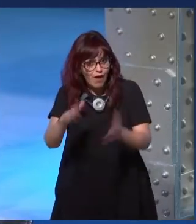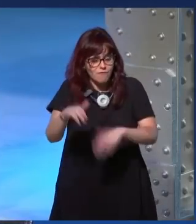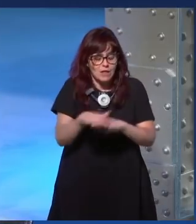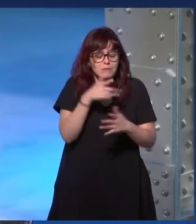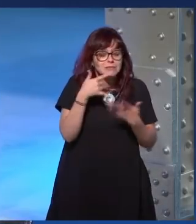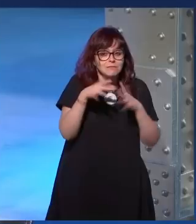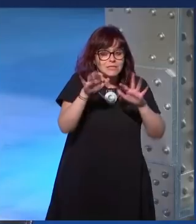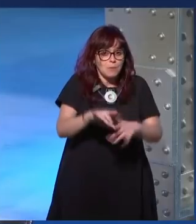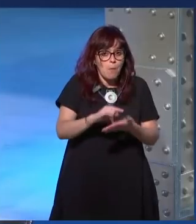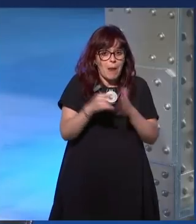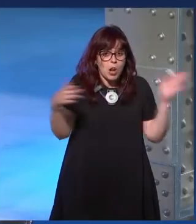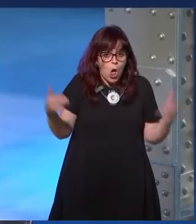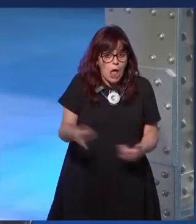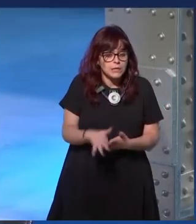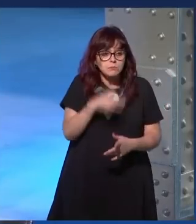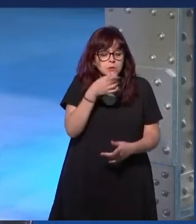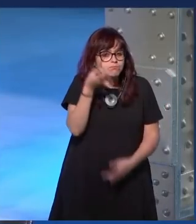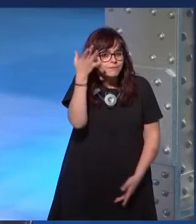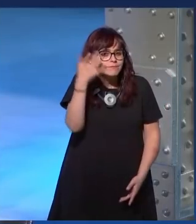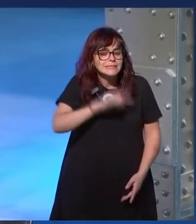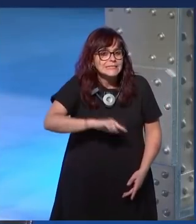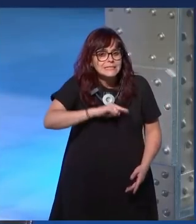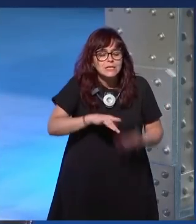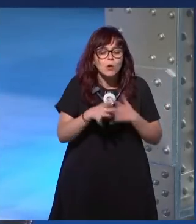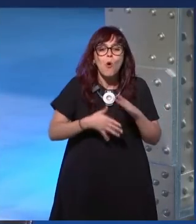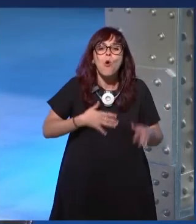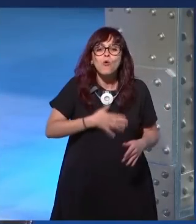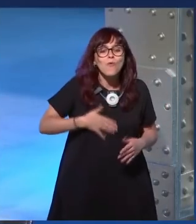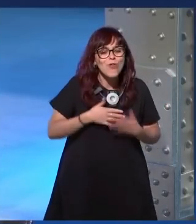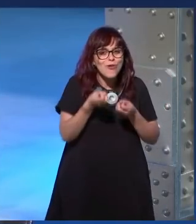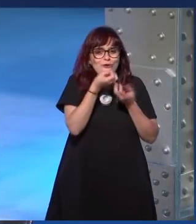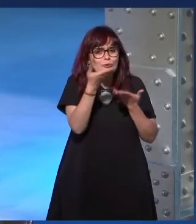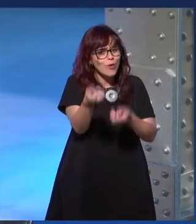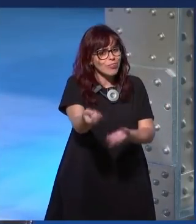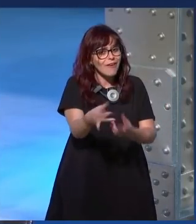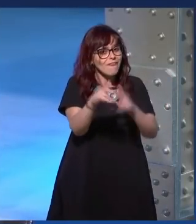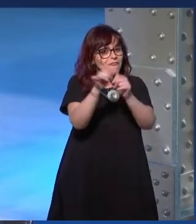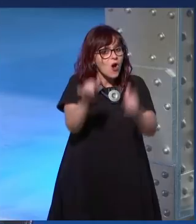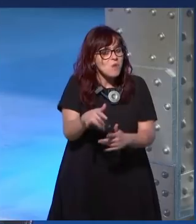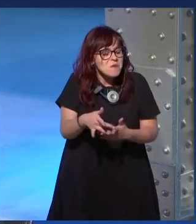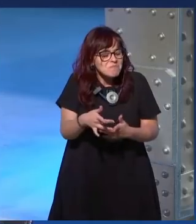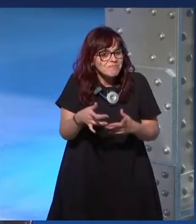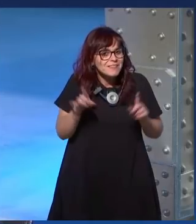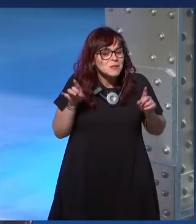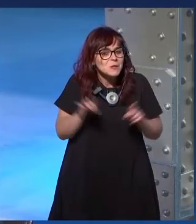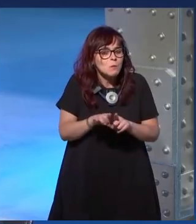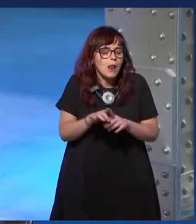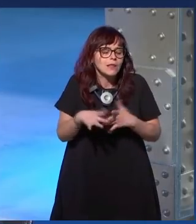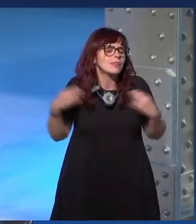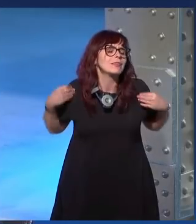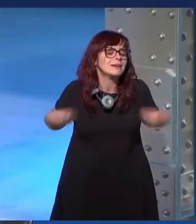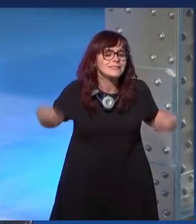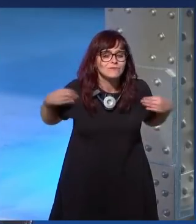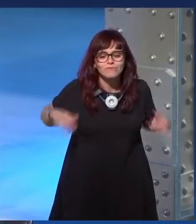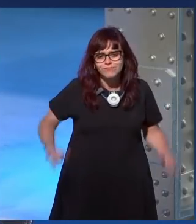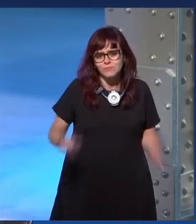escribes así sin plan como es mi caso la sensación es que tienes que estar cómoda en lo que estás contando en cómo lo estás contando y sobre todo divertirte o